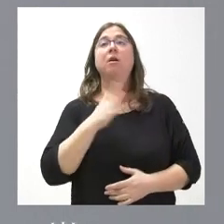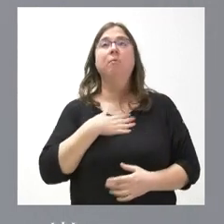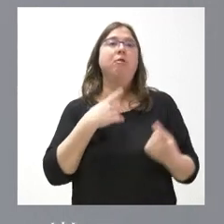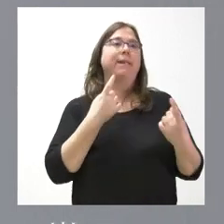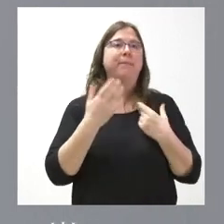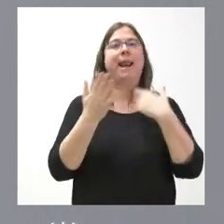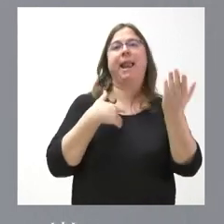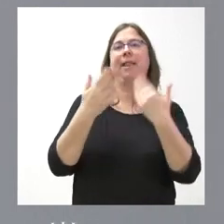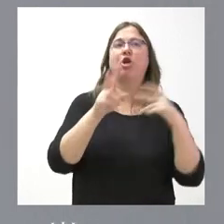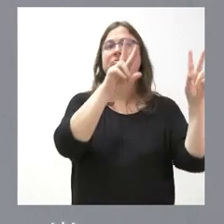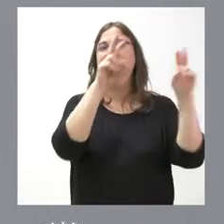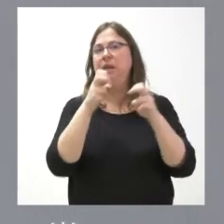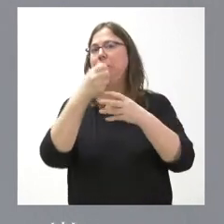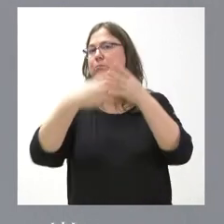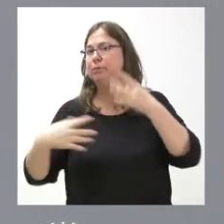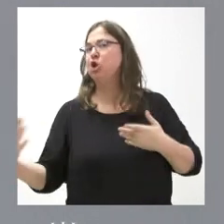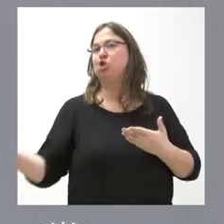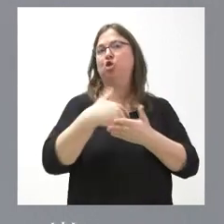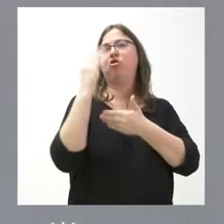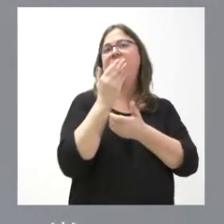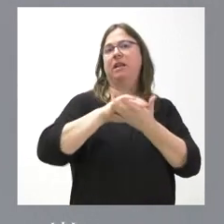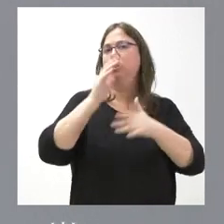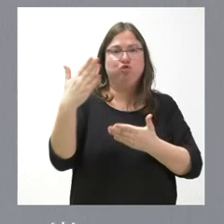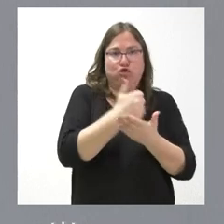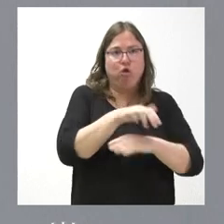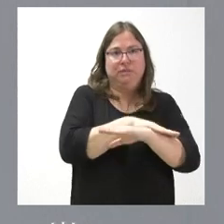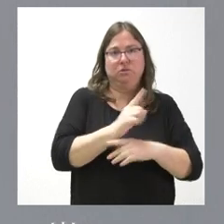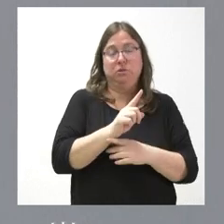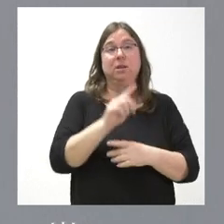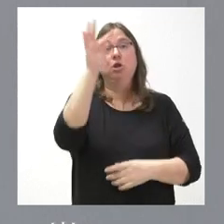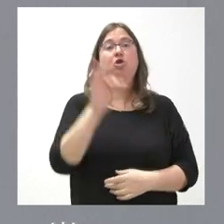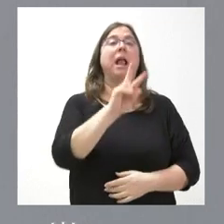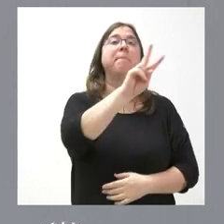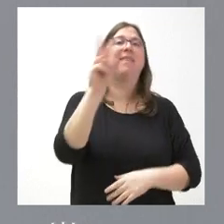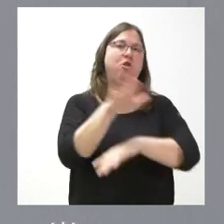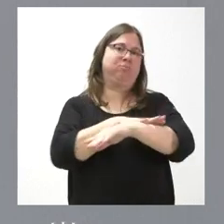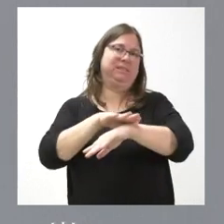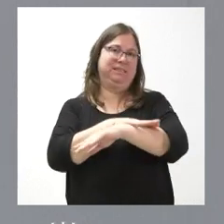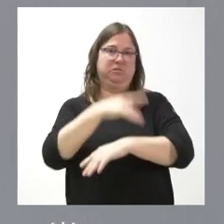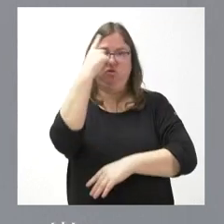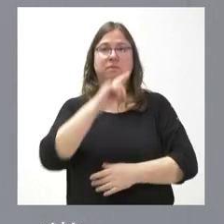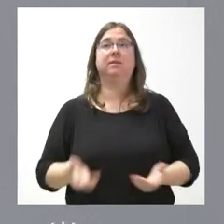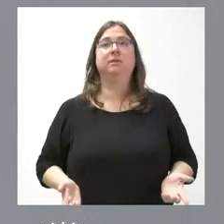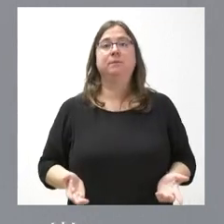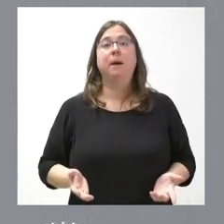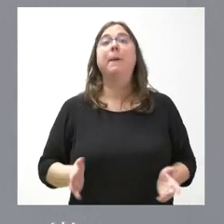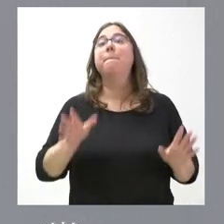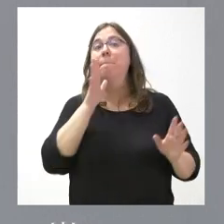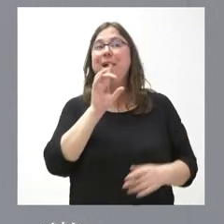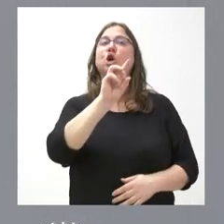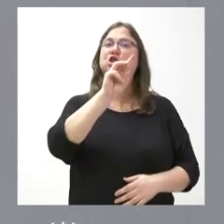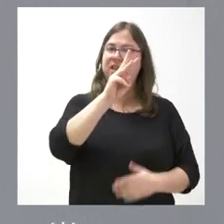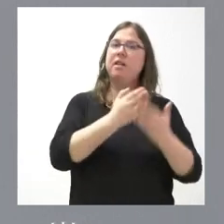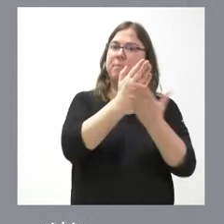una relación de temas que afecten a la comunidad autónoma. Y hay veintidós ministerios, como saben ustedes, pero sí con trece.